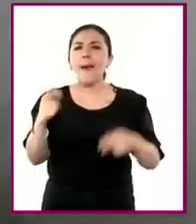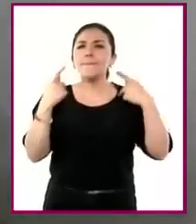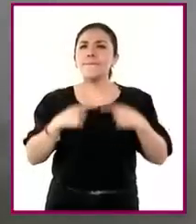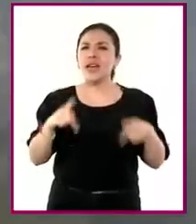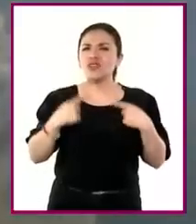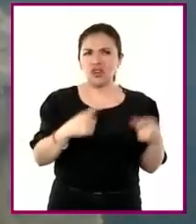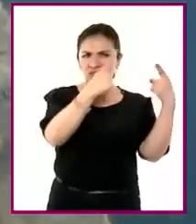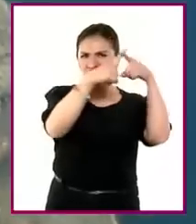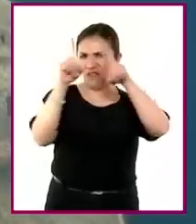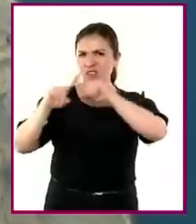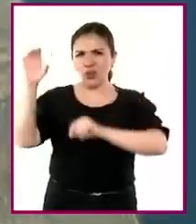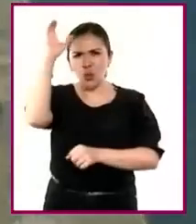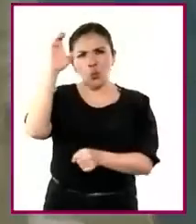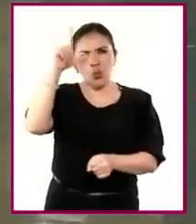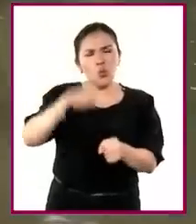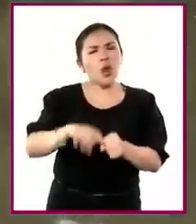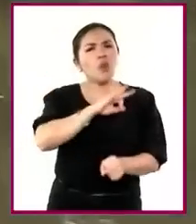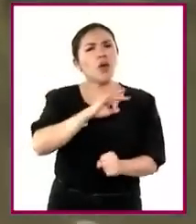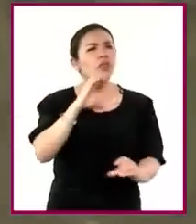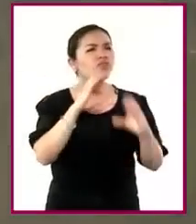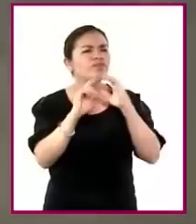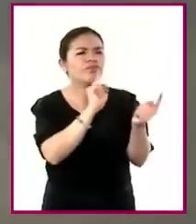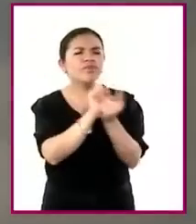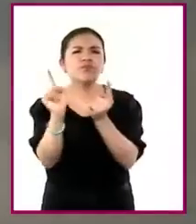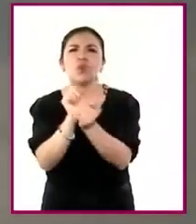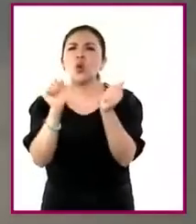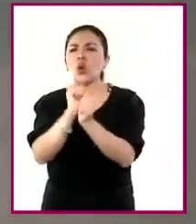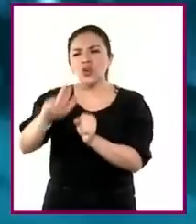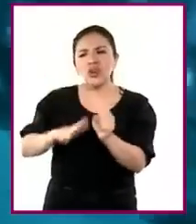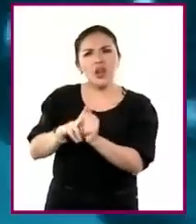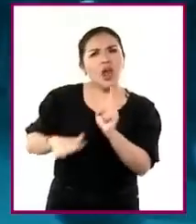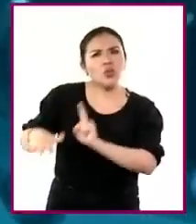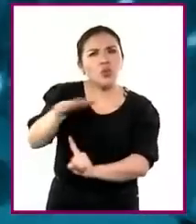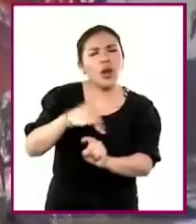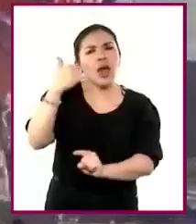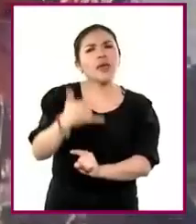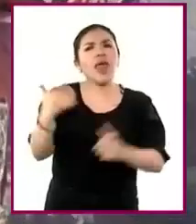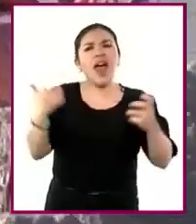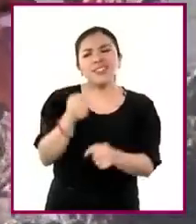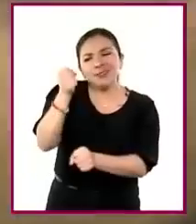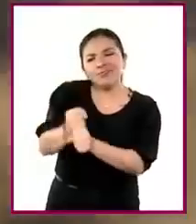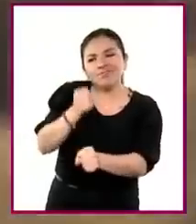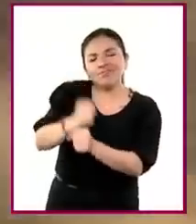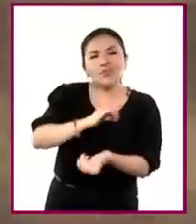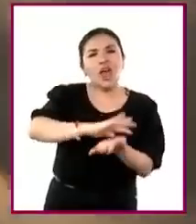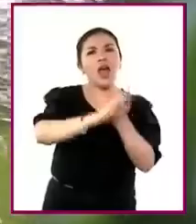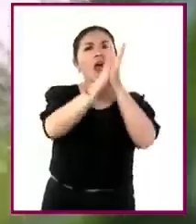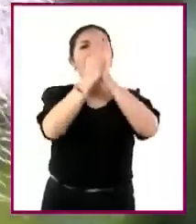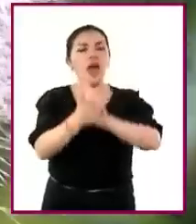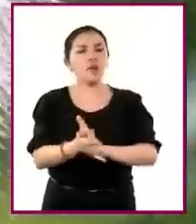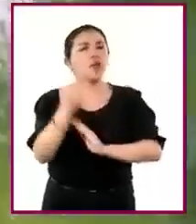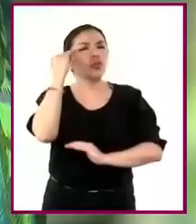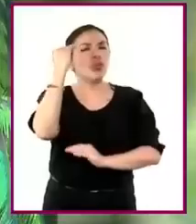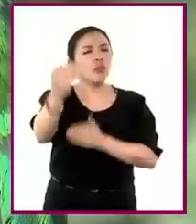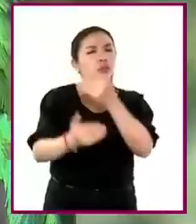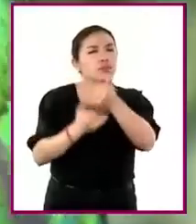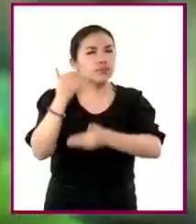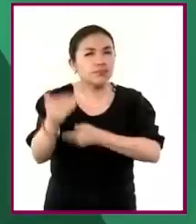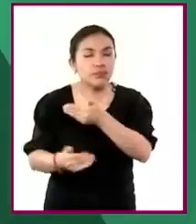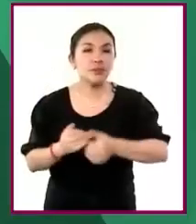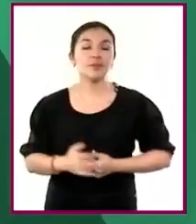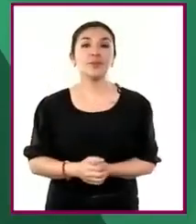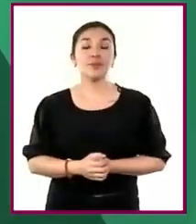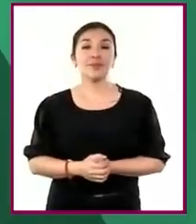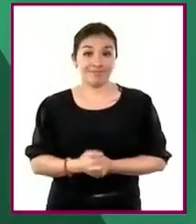las personas de diversas culturas interactuamos con los ecosistemas y los transformamos a través del tiempo.